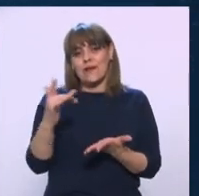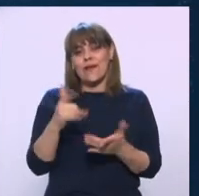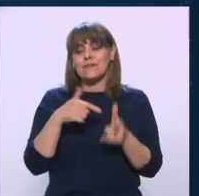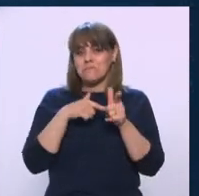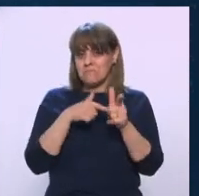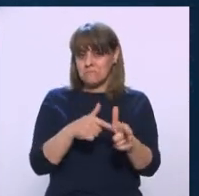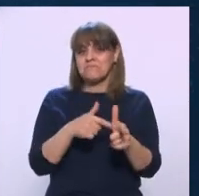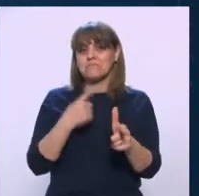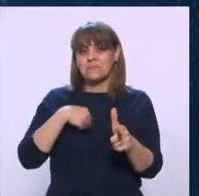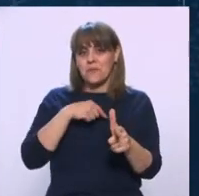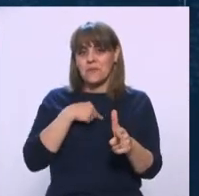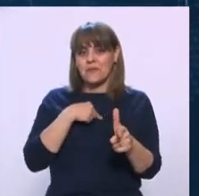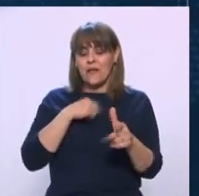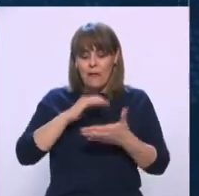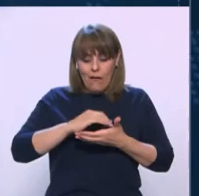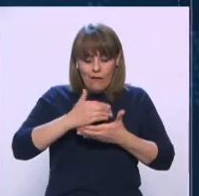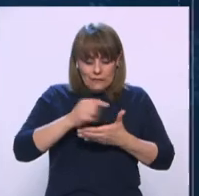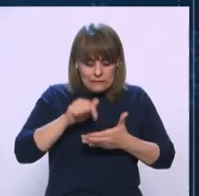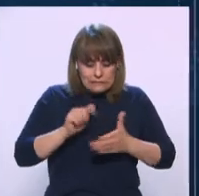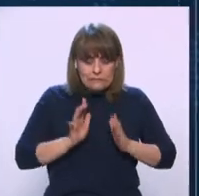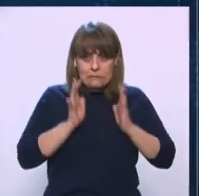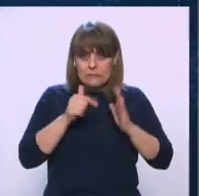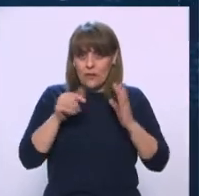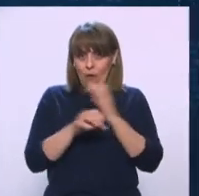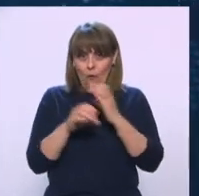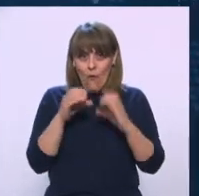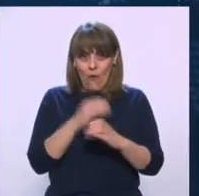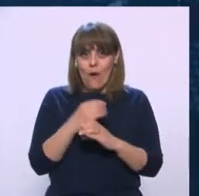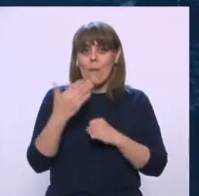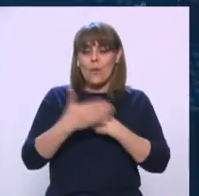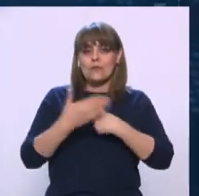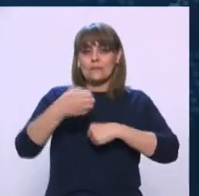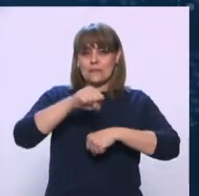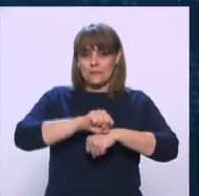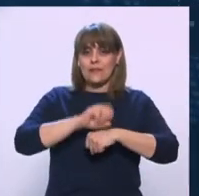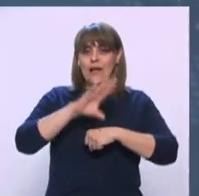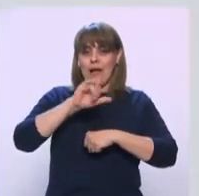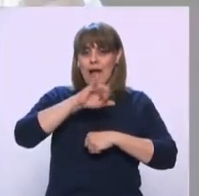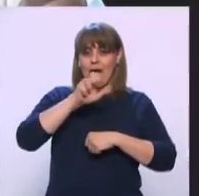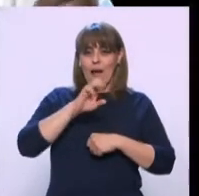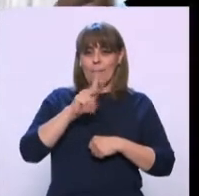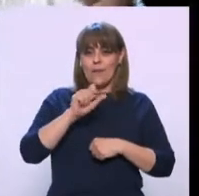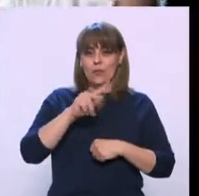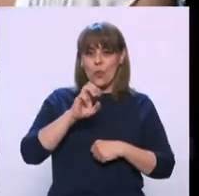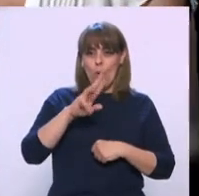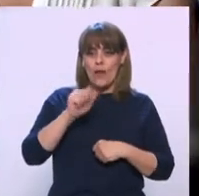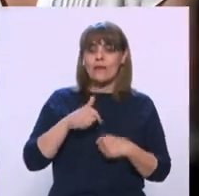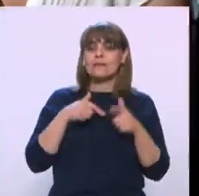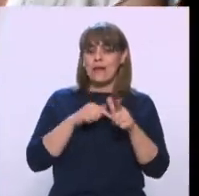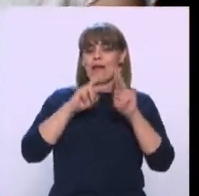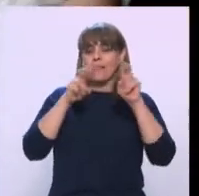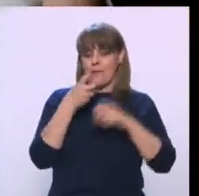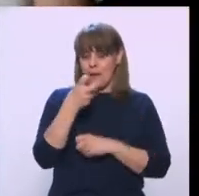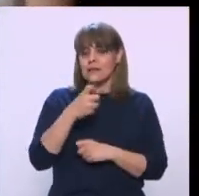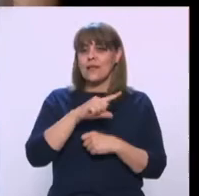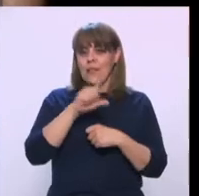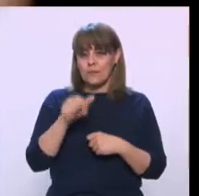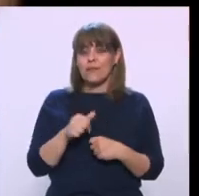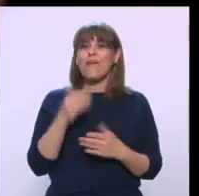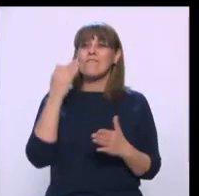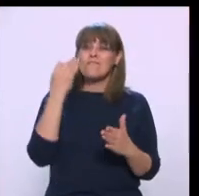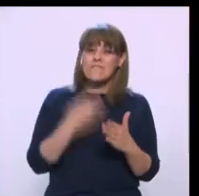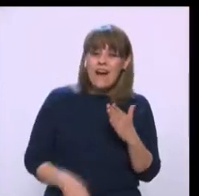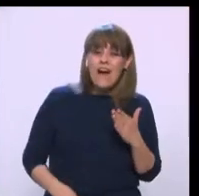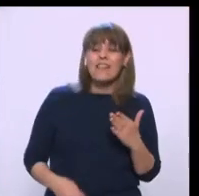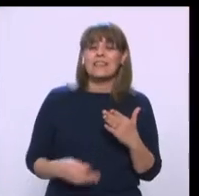y seguimos con la caja de Pandora en la próxima semana. Gracias, Sí, seguimos, seguimos. Podemos seguir con este tema. De hecho, faltó